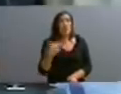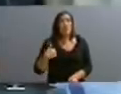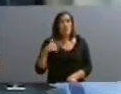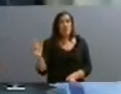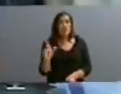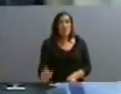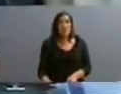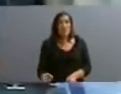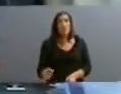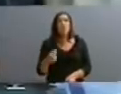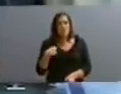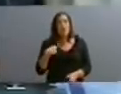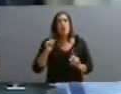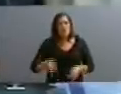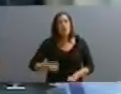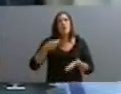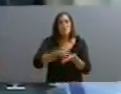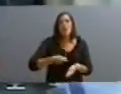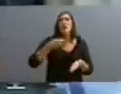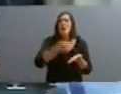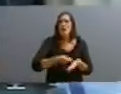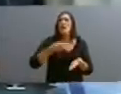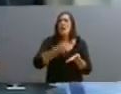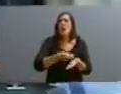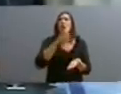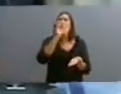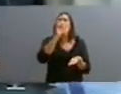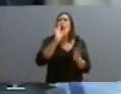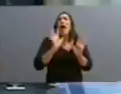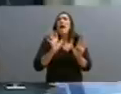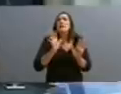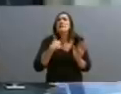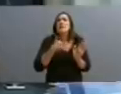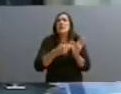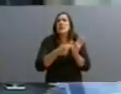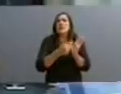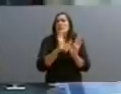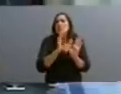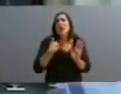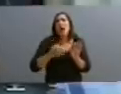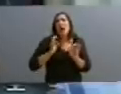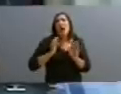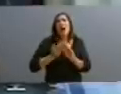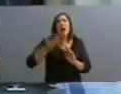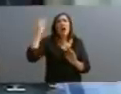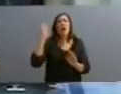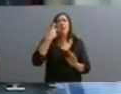seguir pagando nuestras obligaciones en dólares, tal cual lo venimos haciendo desde el año